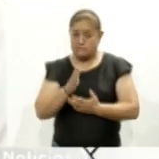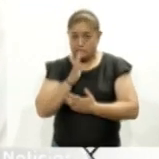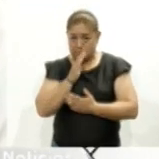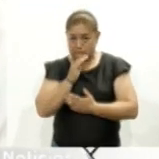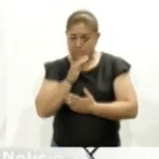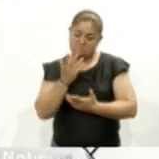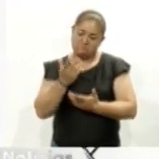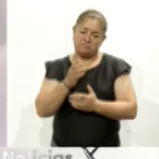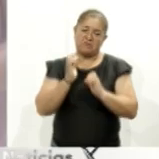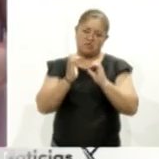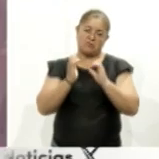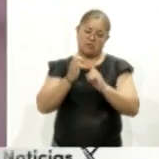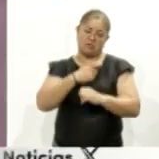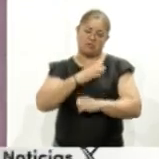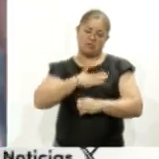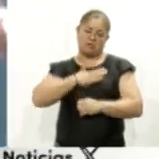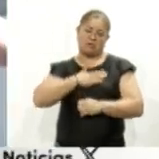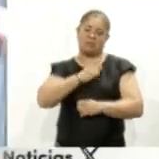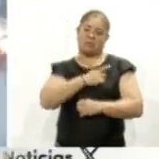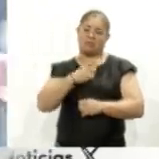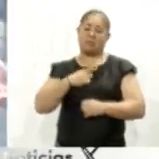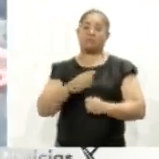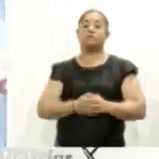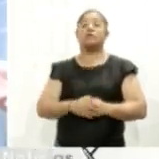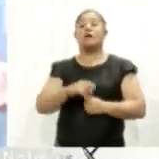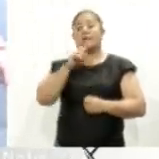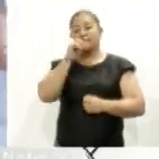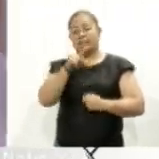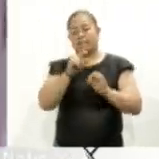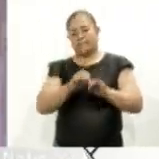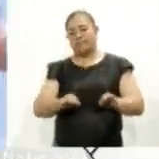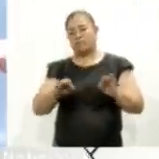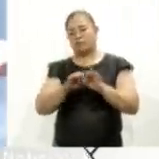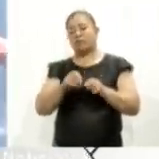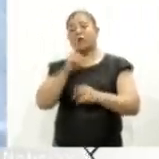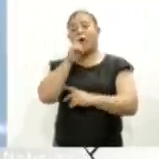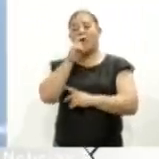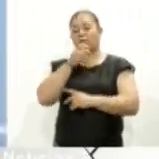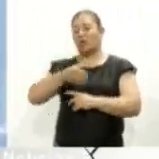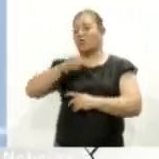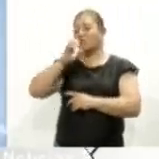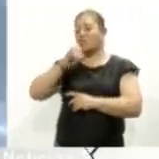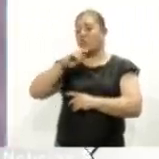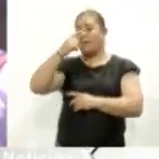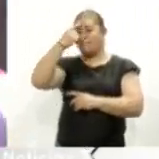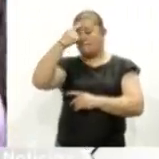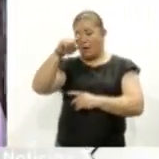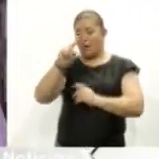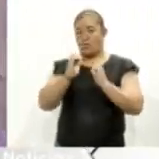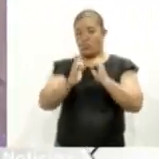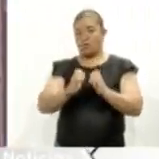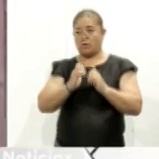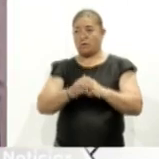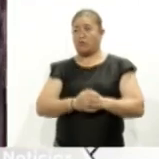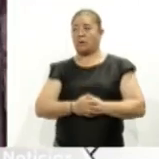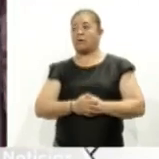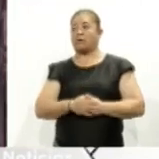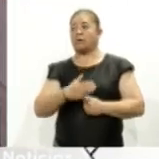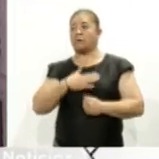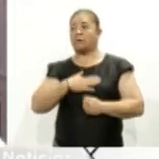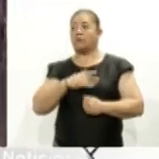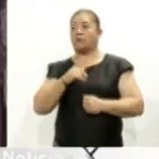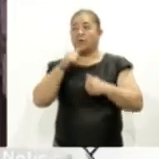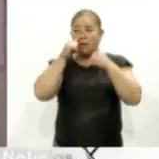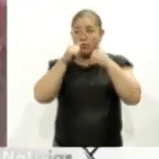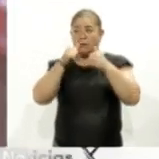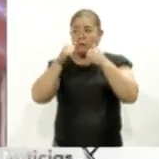que protegerlos. También es importante mantenerse hidratado para no sufrir un golpe de calor, además de permanecer atentos al